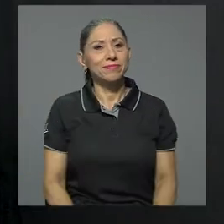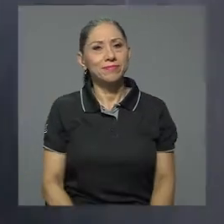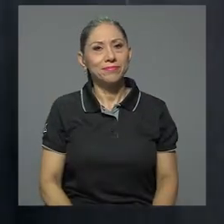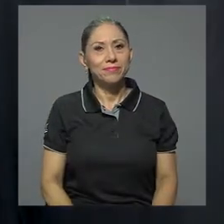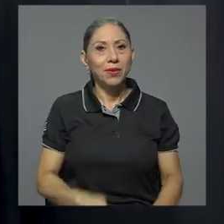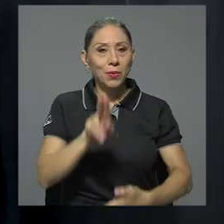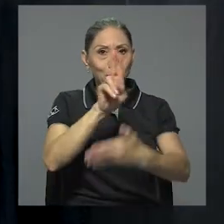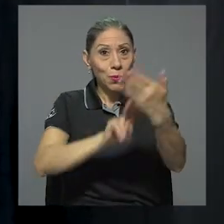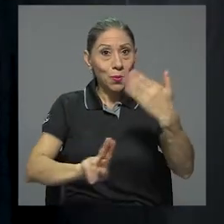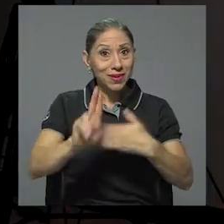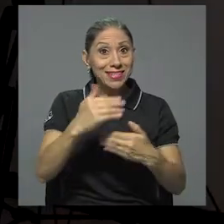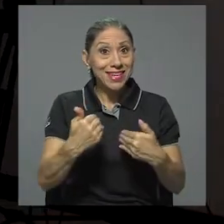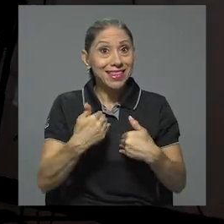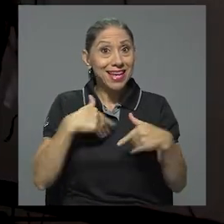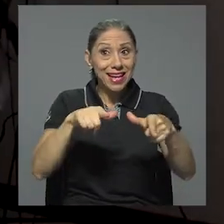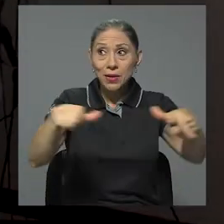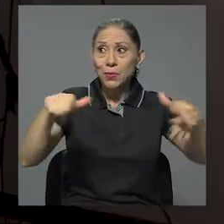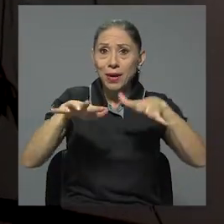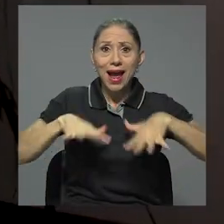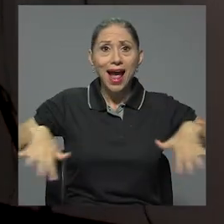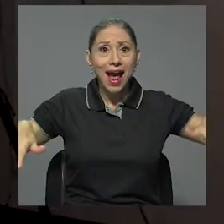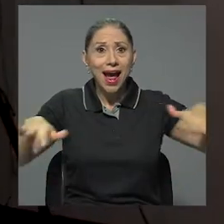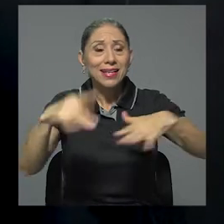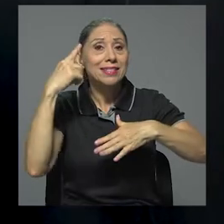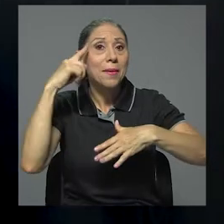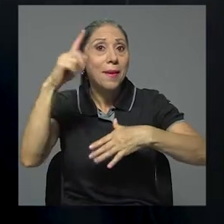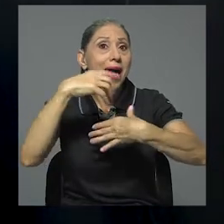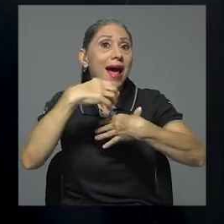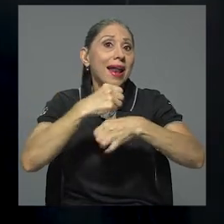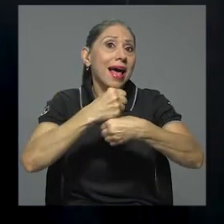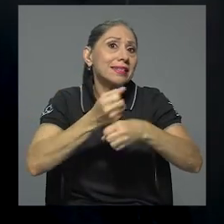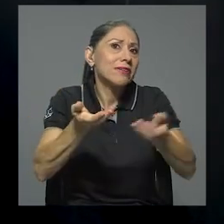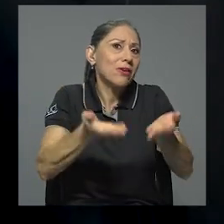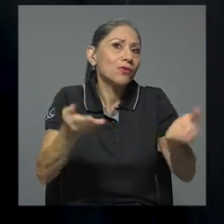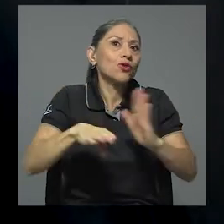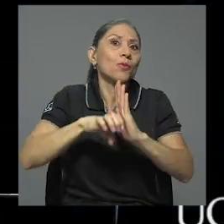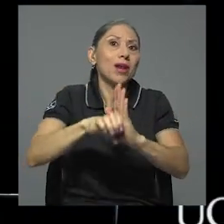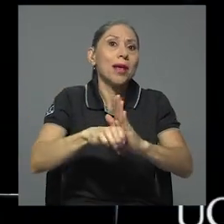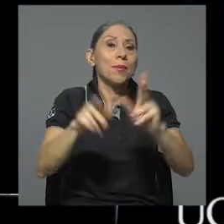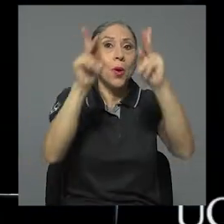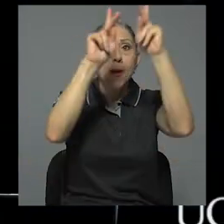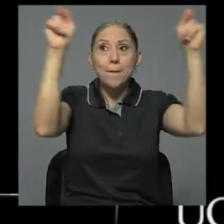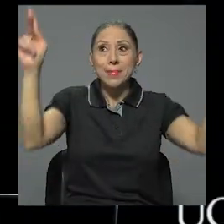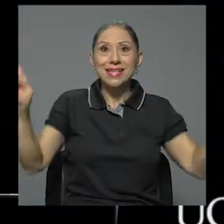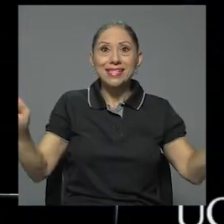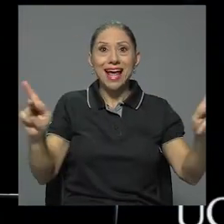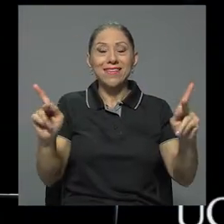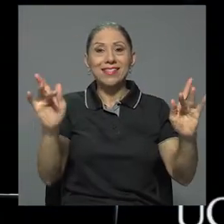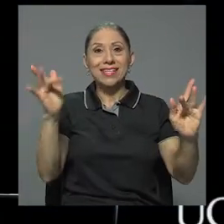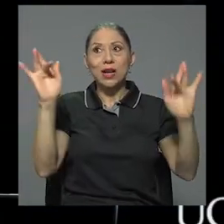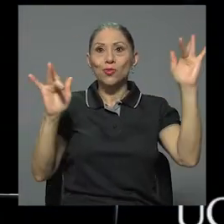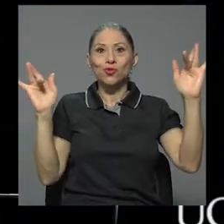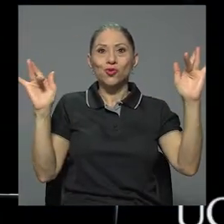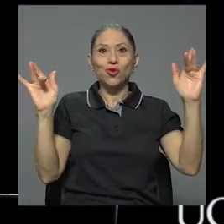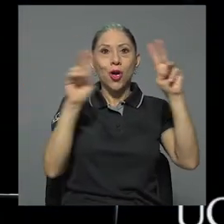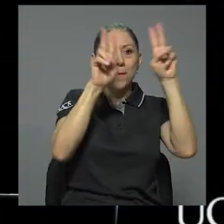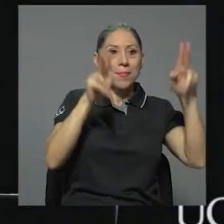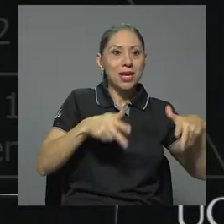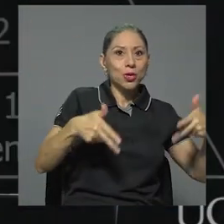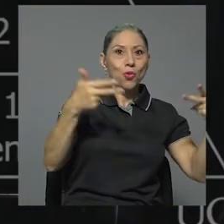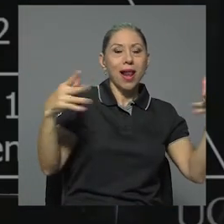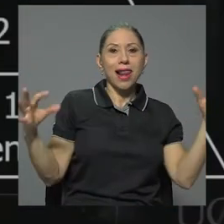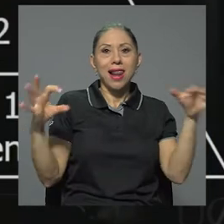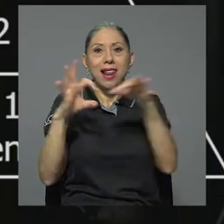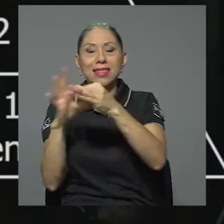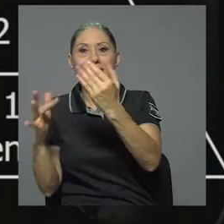La universidad cuenta con espacios físicos para la creación de recursos como las pizarras de luz, que permiten unir lo virtual con lo